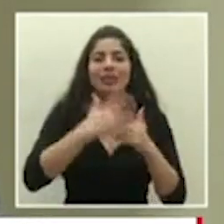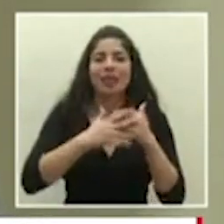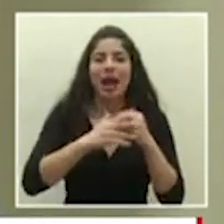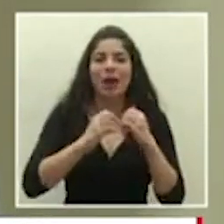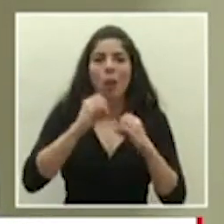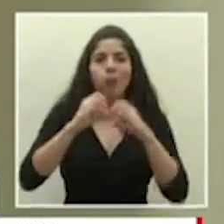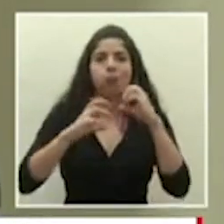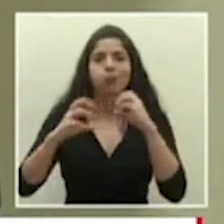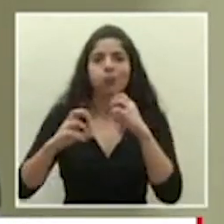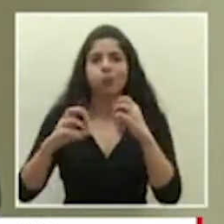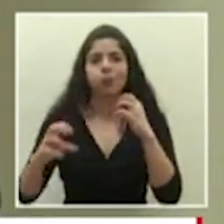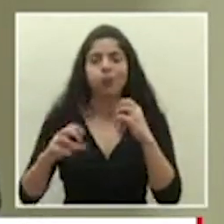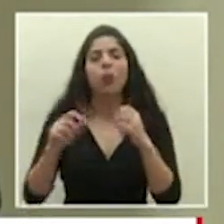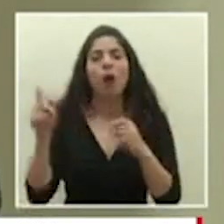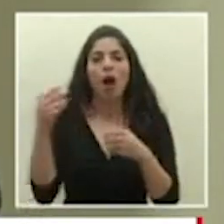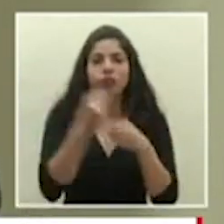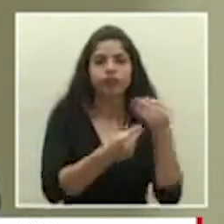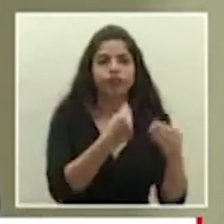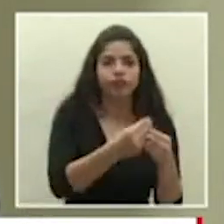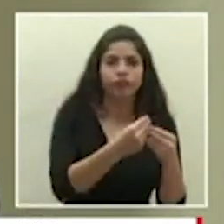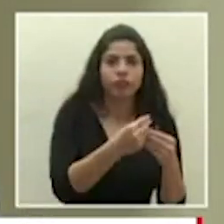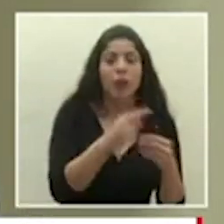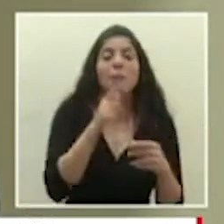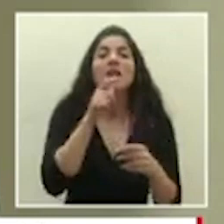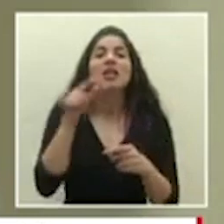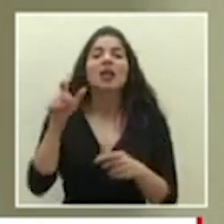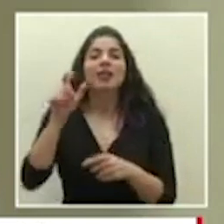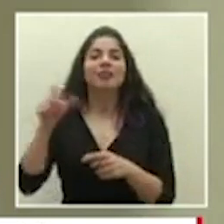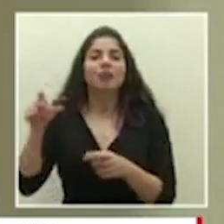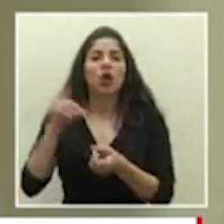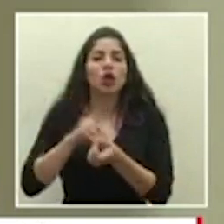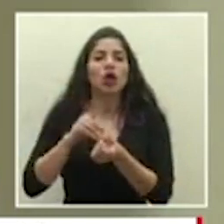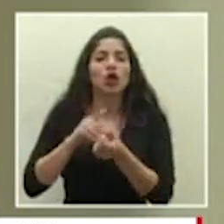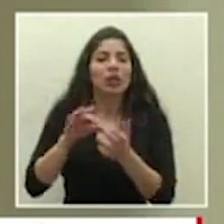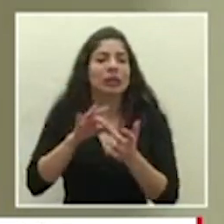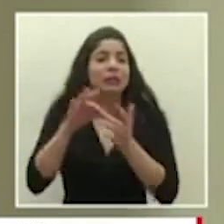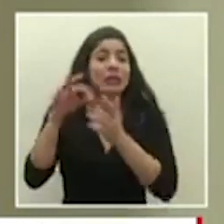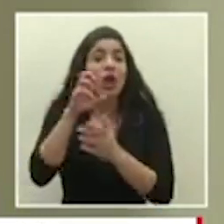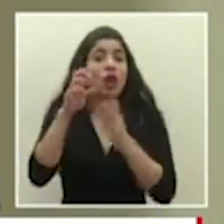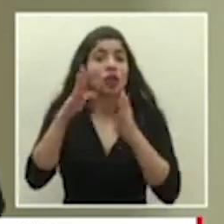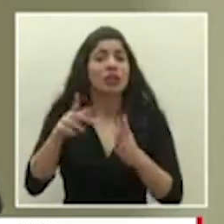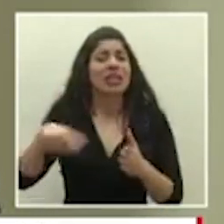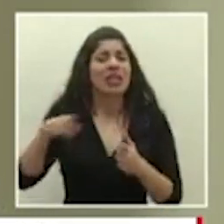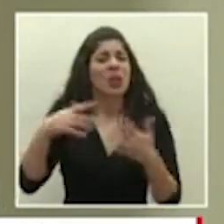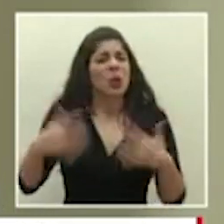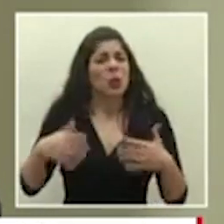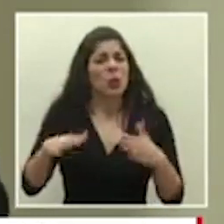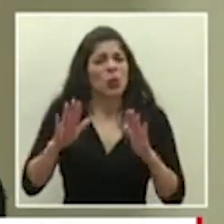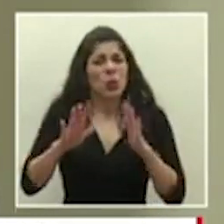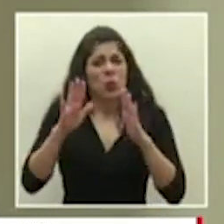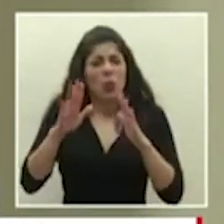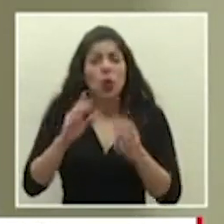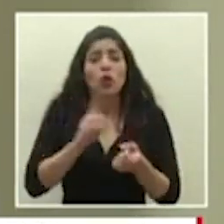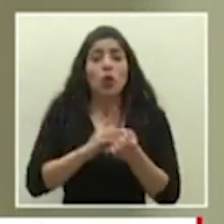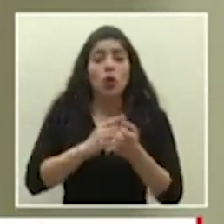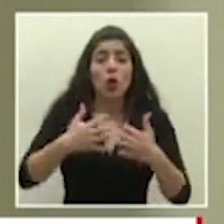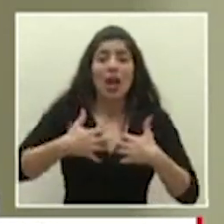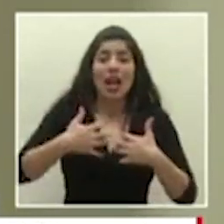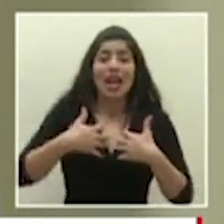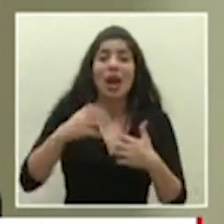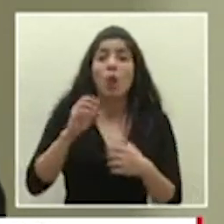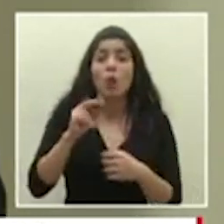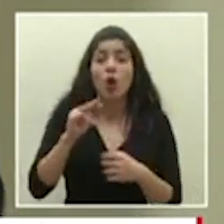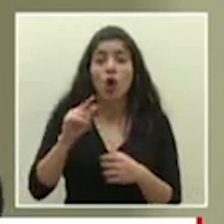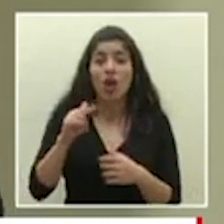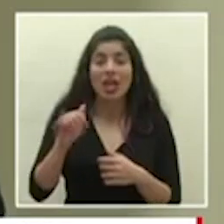pero ahí es donde entran los intensivistas los intensivistas de Costa Rica son excelentes los neumólogos son excelentes o sea realmente